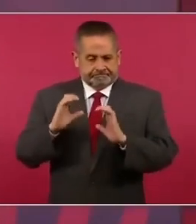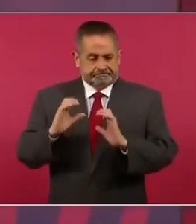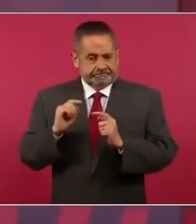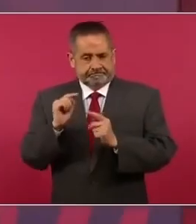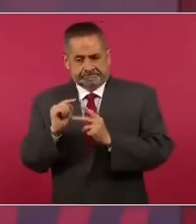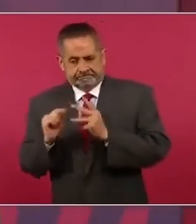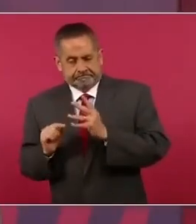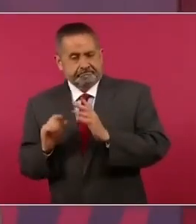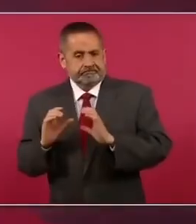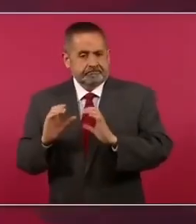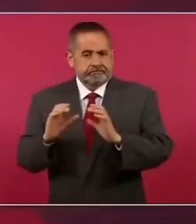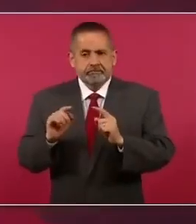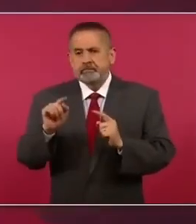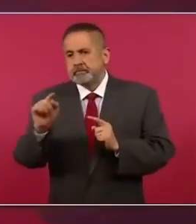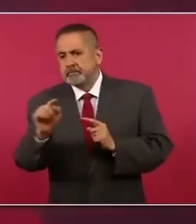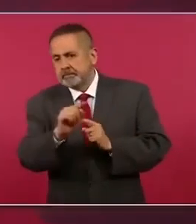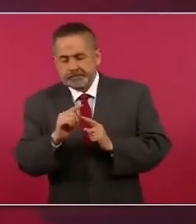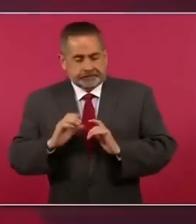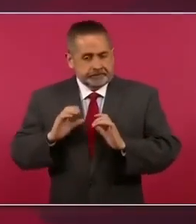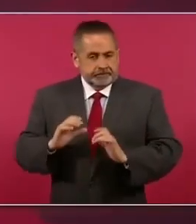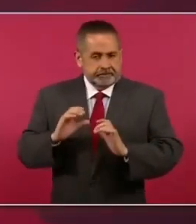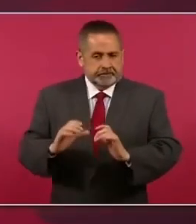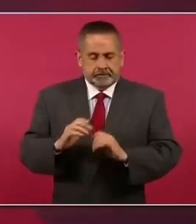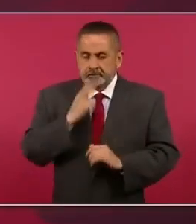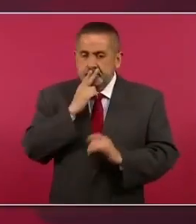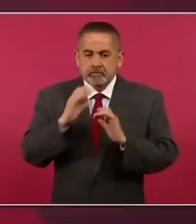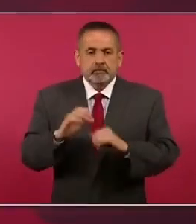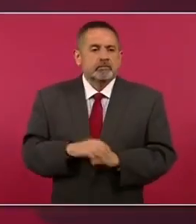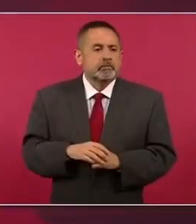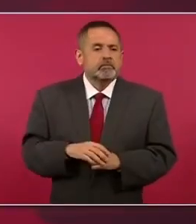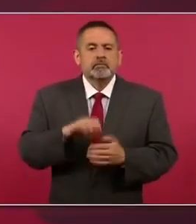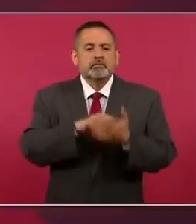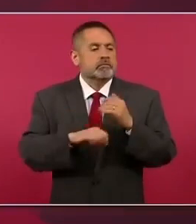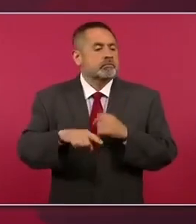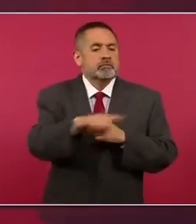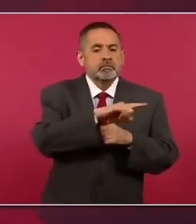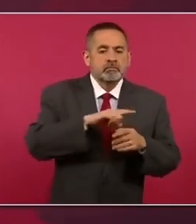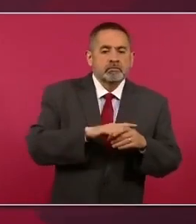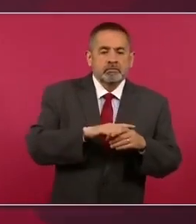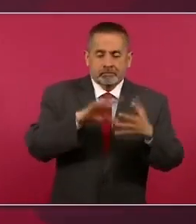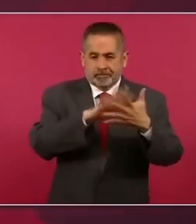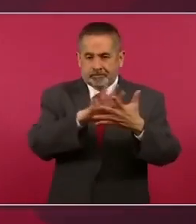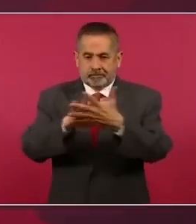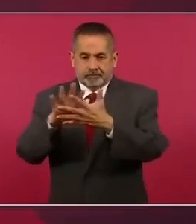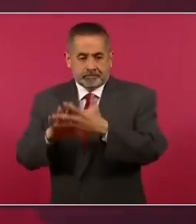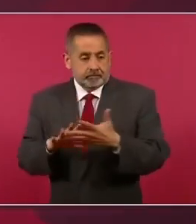en ciertas cosas por ejemplo motines en reclusorios